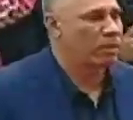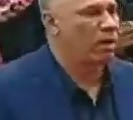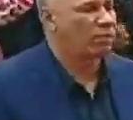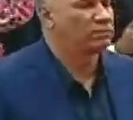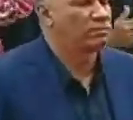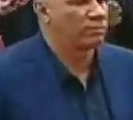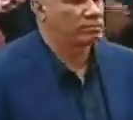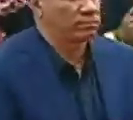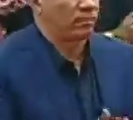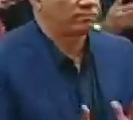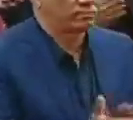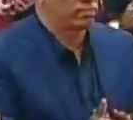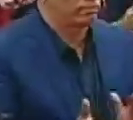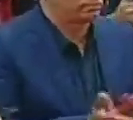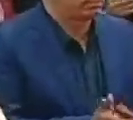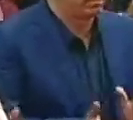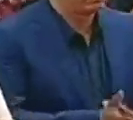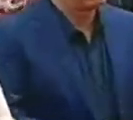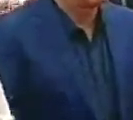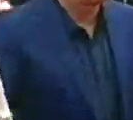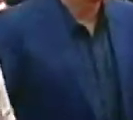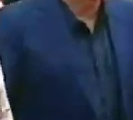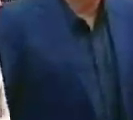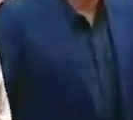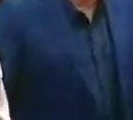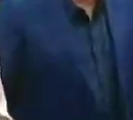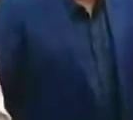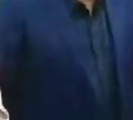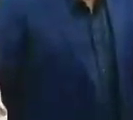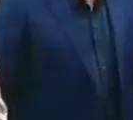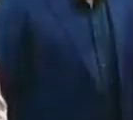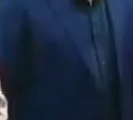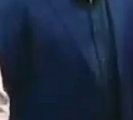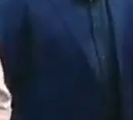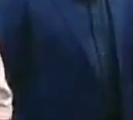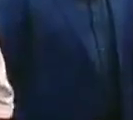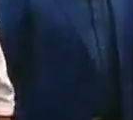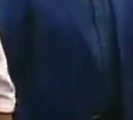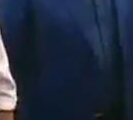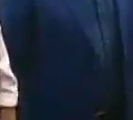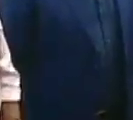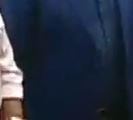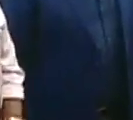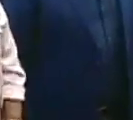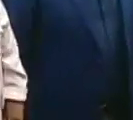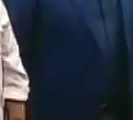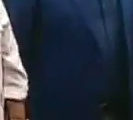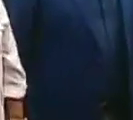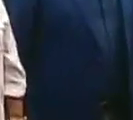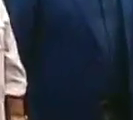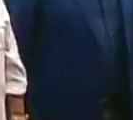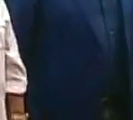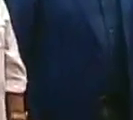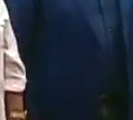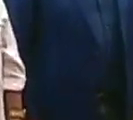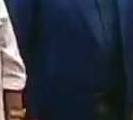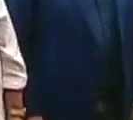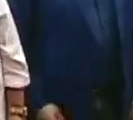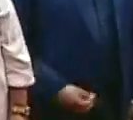Flores, la vicepresidenta ejecutiva de la República, doctora Delcy Rodríguez Gómez. Vale destacar que el 10 de